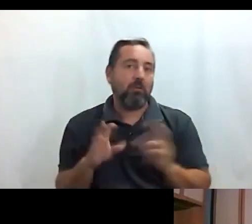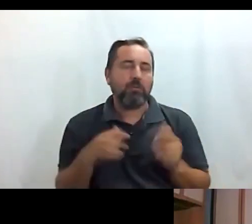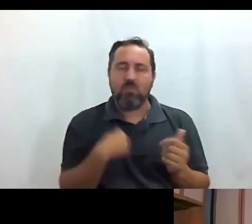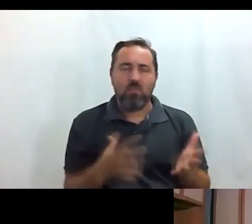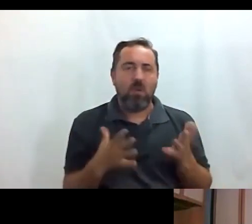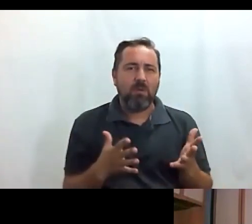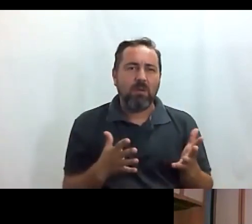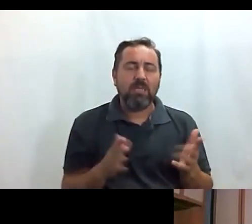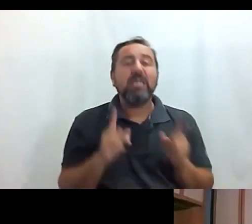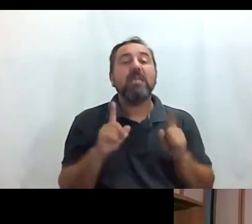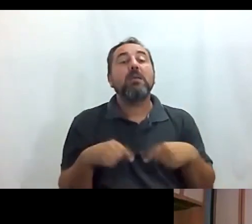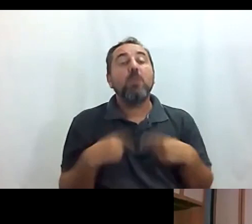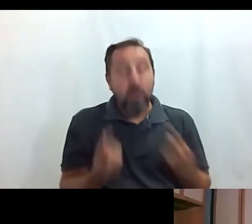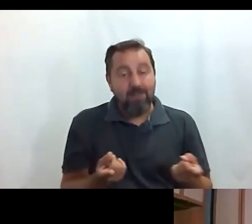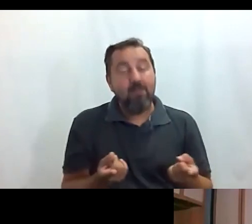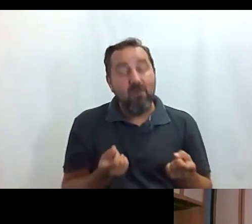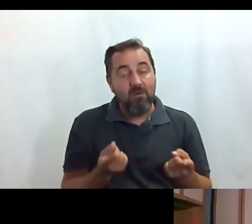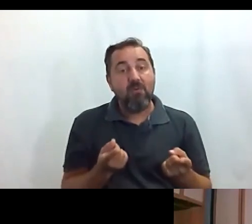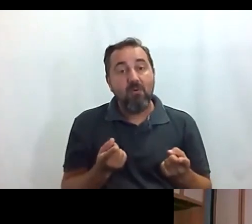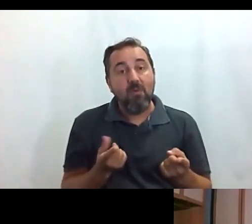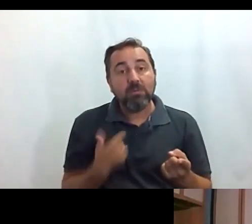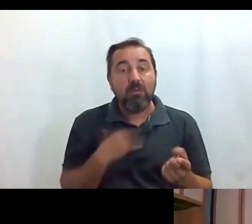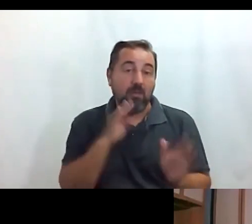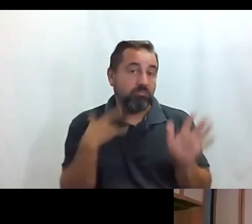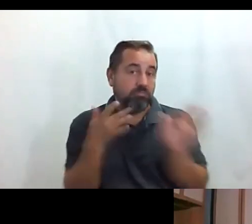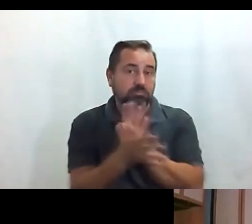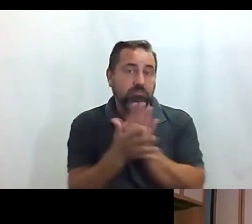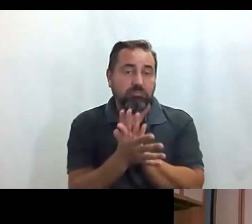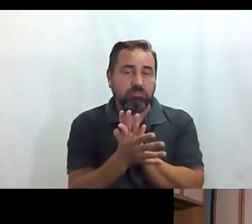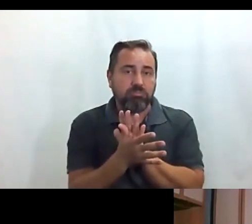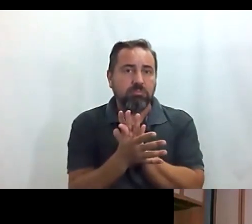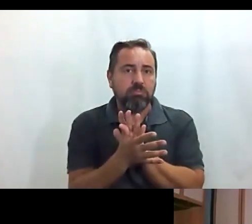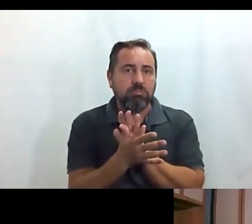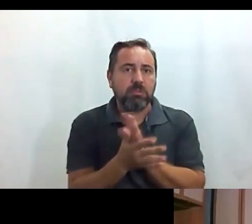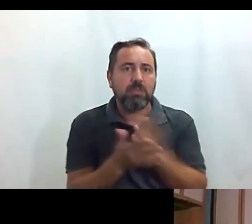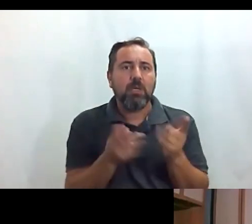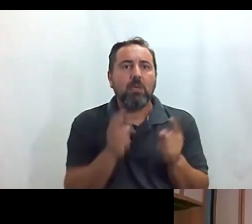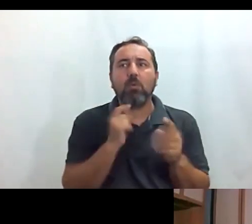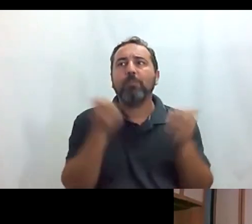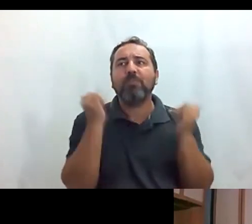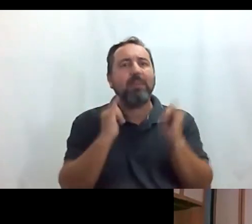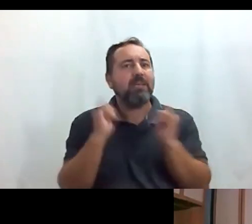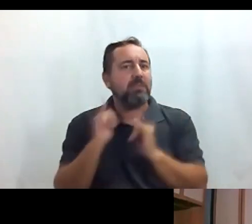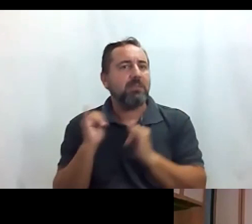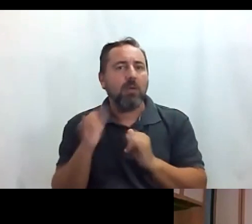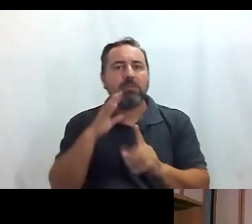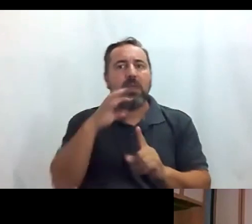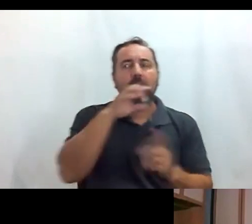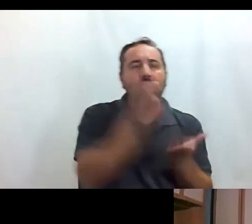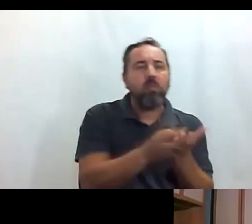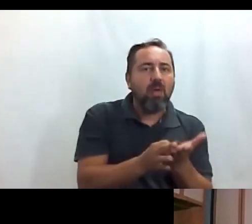y luego pues eso eso que os comentaba el pasearse simplemente por la ciudad